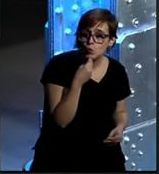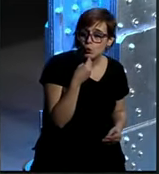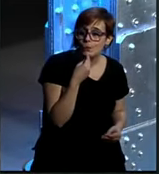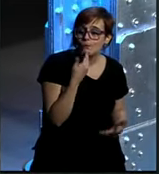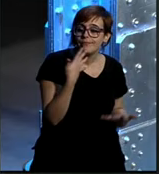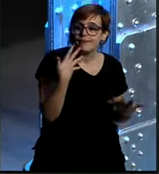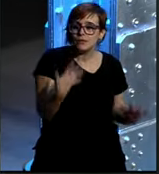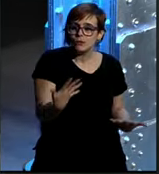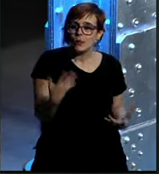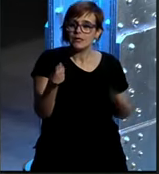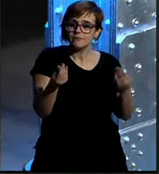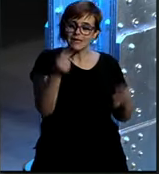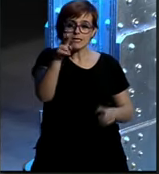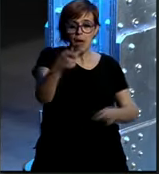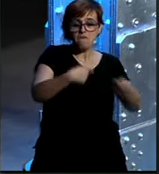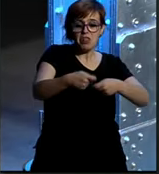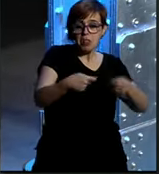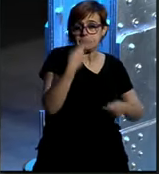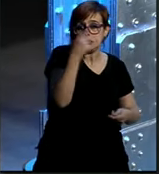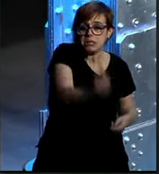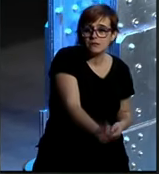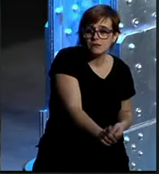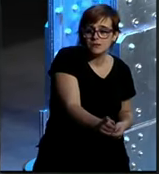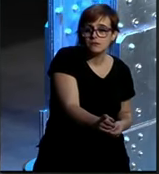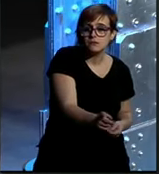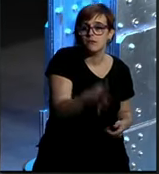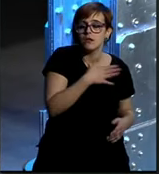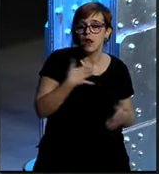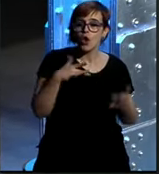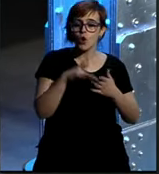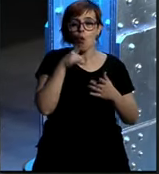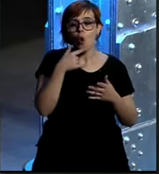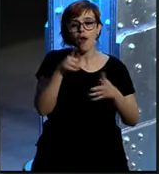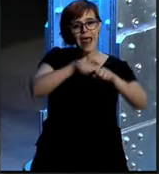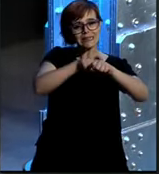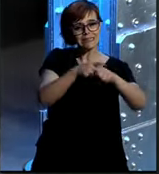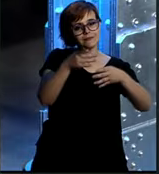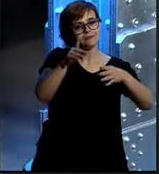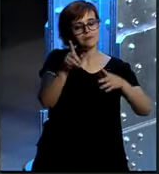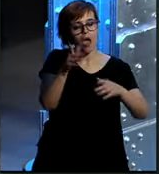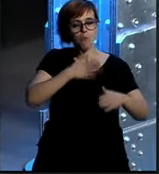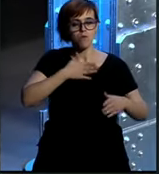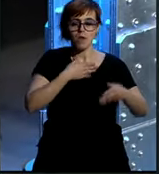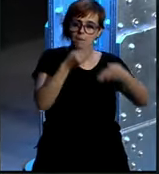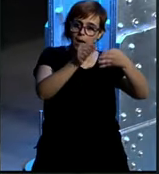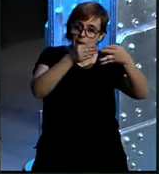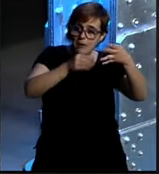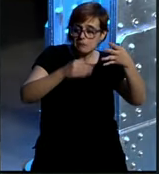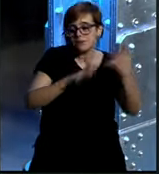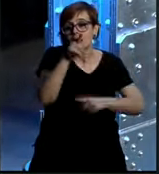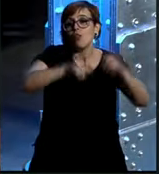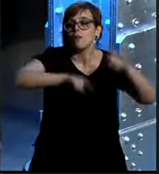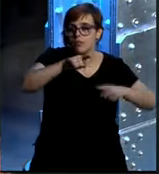no se persigue esa venta en donde lo que persigues es simplemente transmitir una serie de atributos en donde quizá el número también